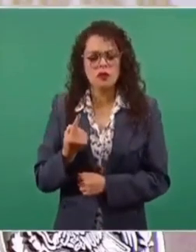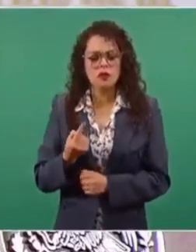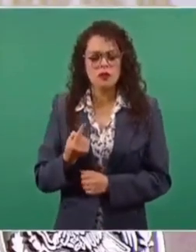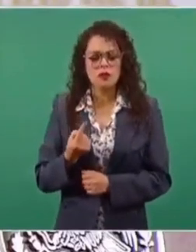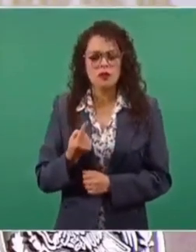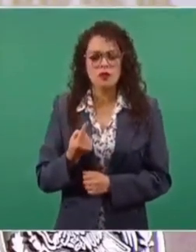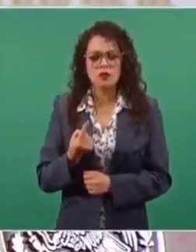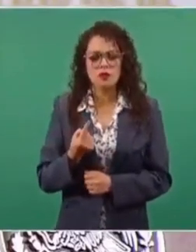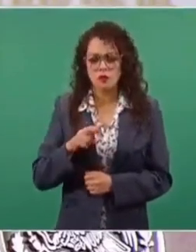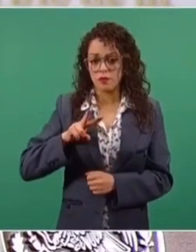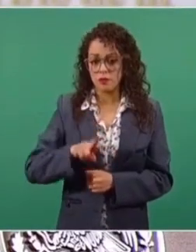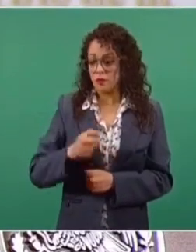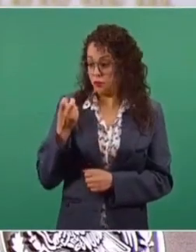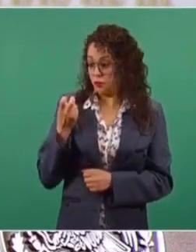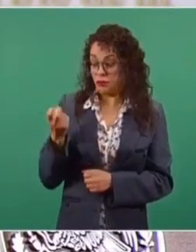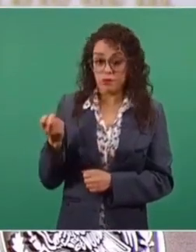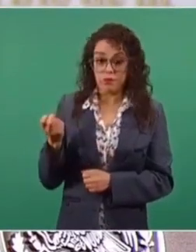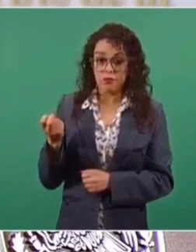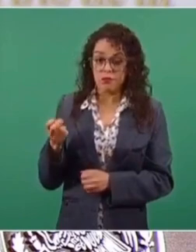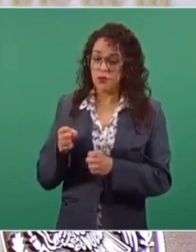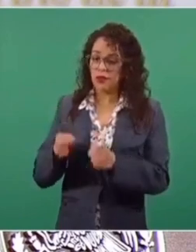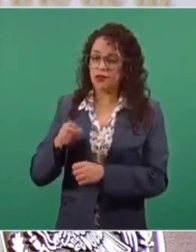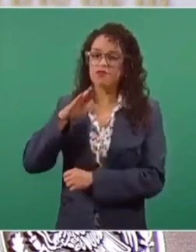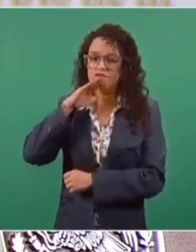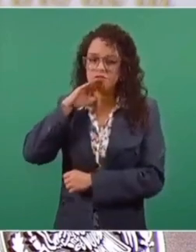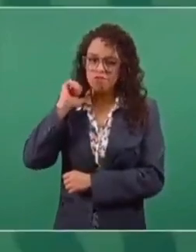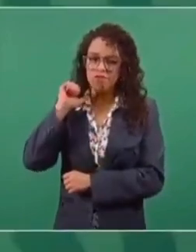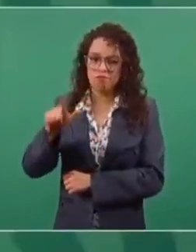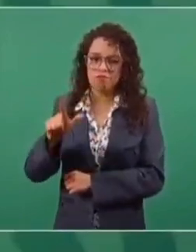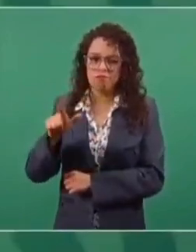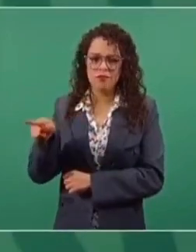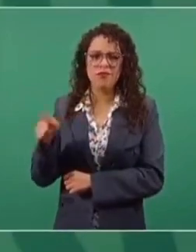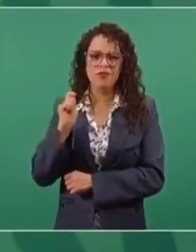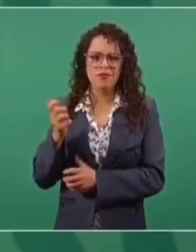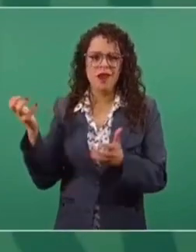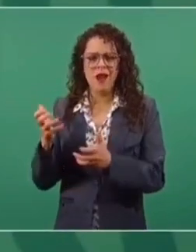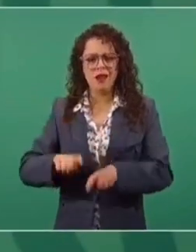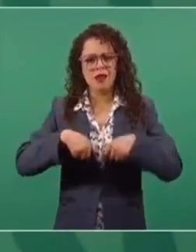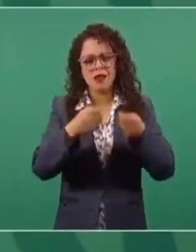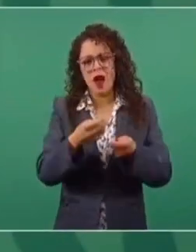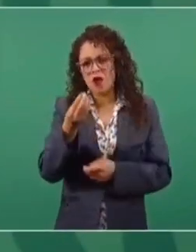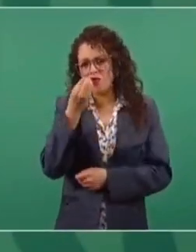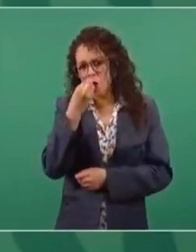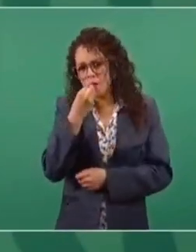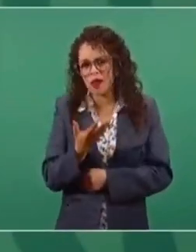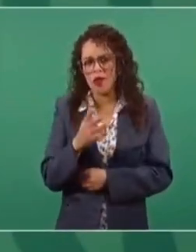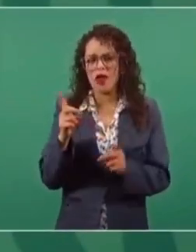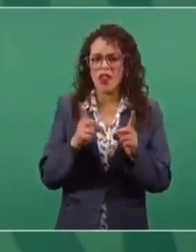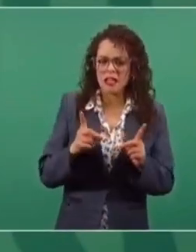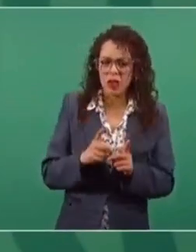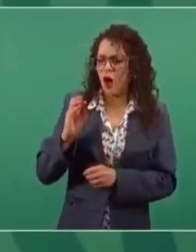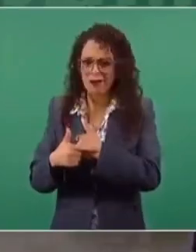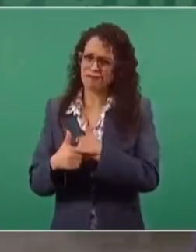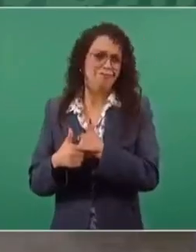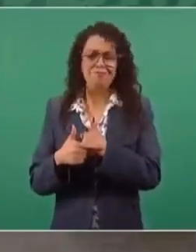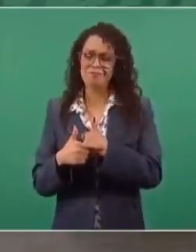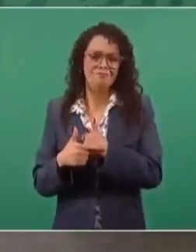mal el que se entreguen tarjetas o despensas o se compren votos.